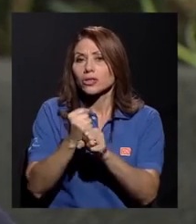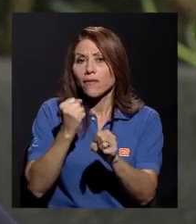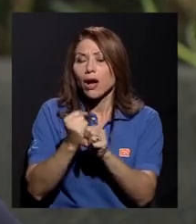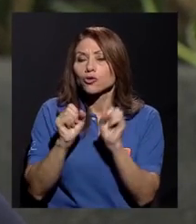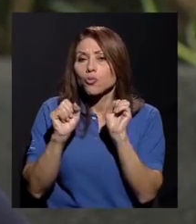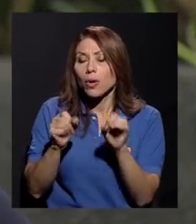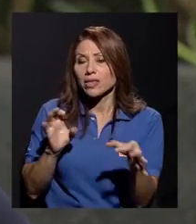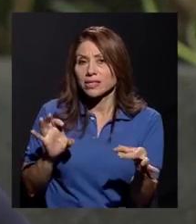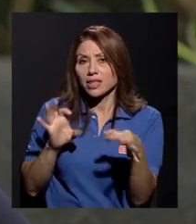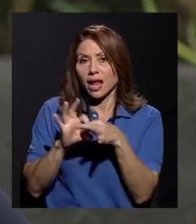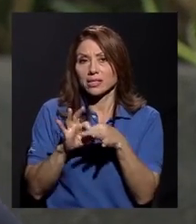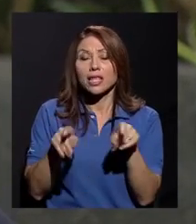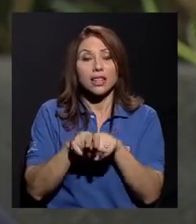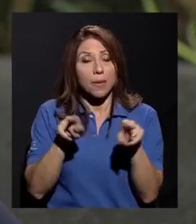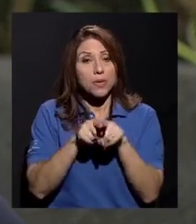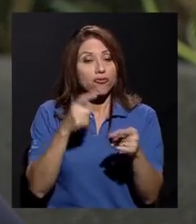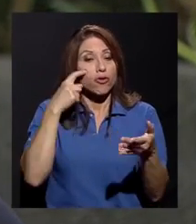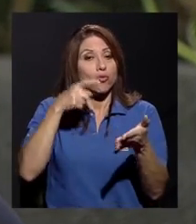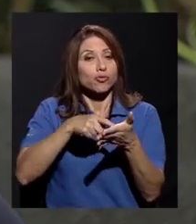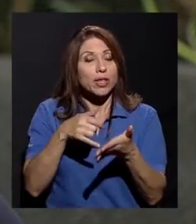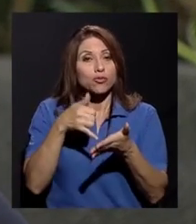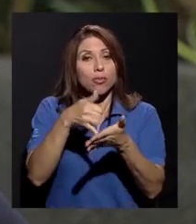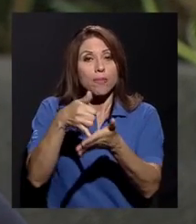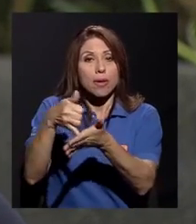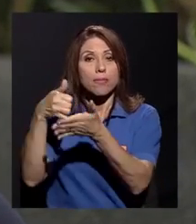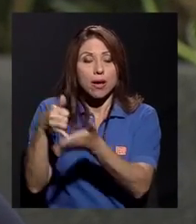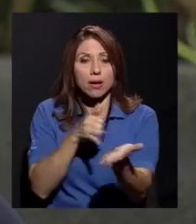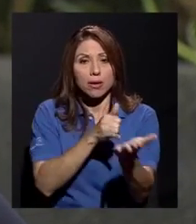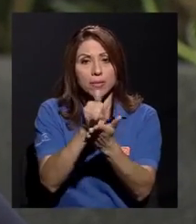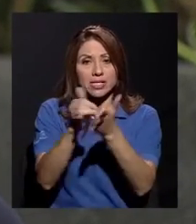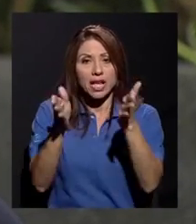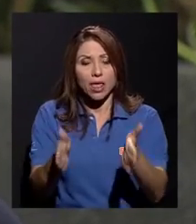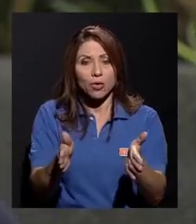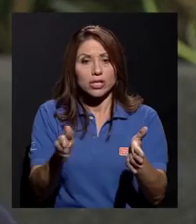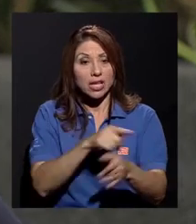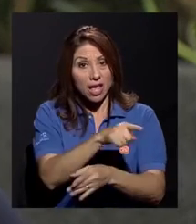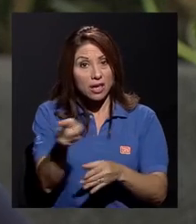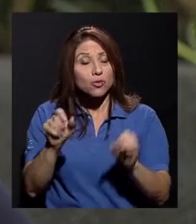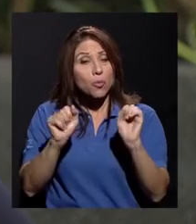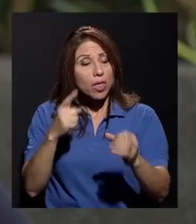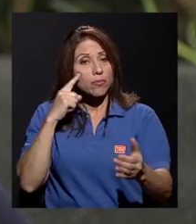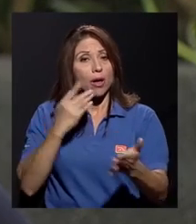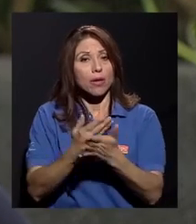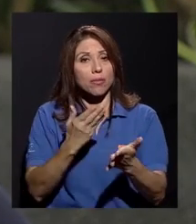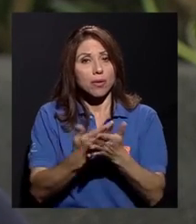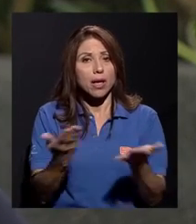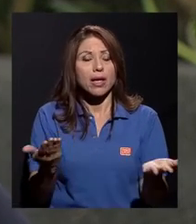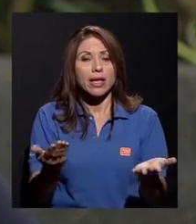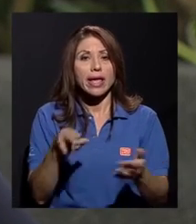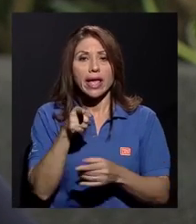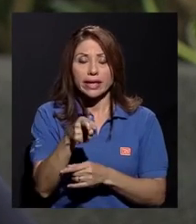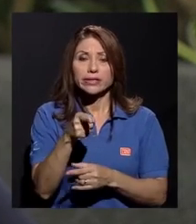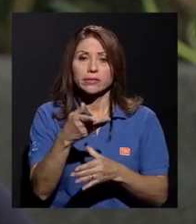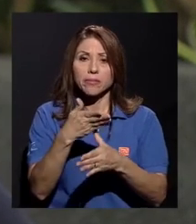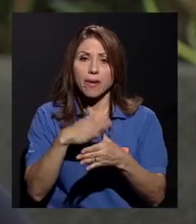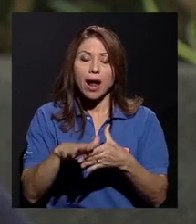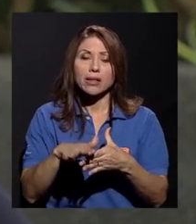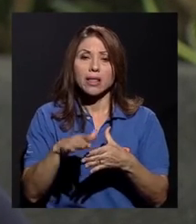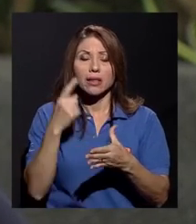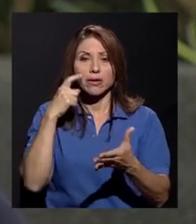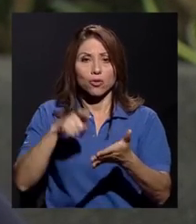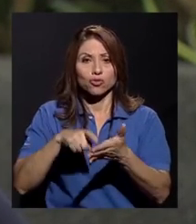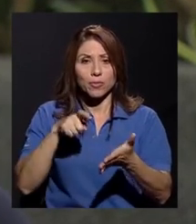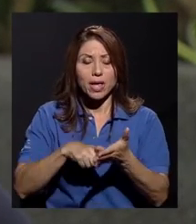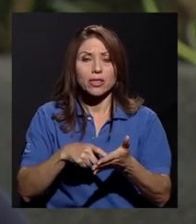contribuciones y reconocimientos que reciben los investigadores e investigadoras a través de esto. Y esto lo podemos datar y es parte, justamente, entonces, del